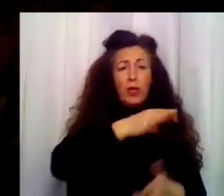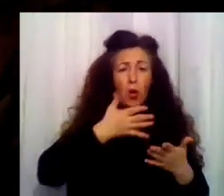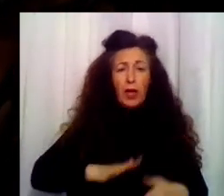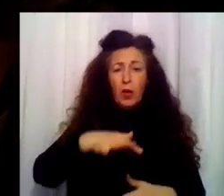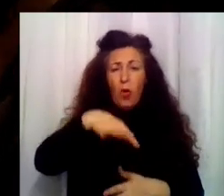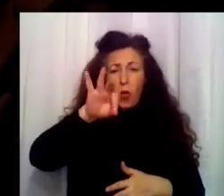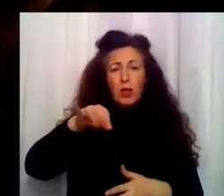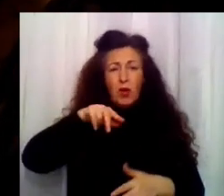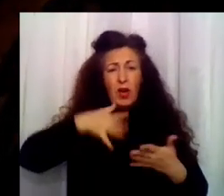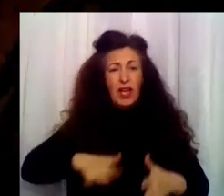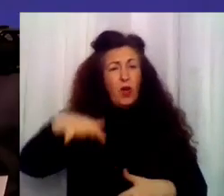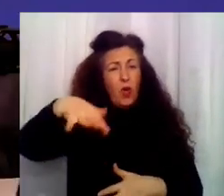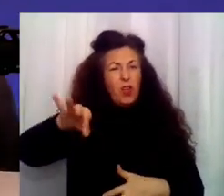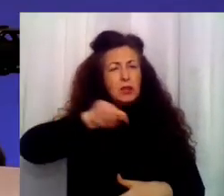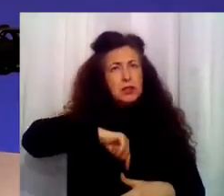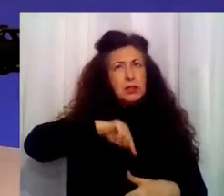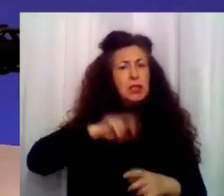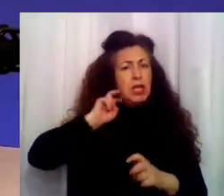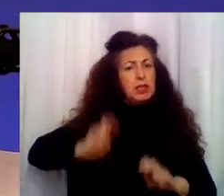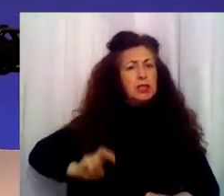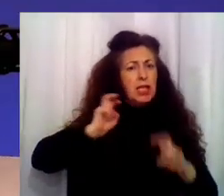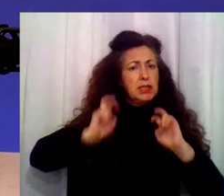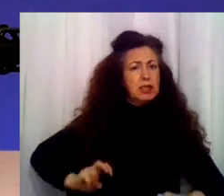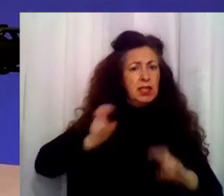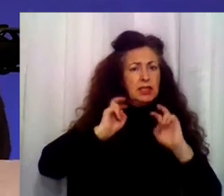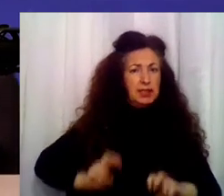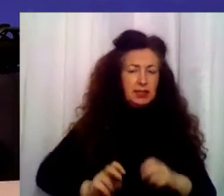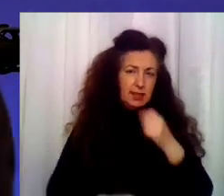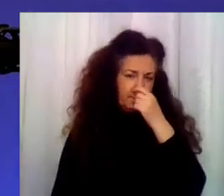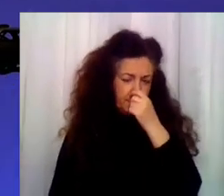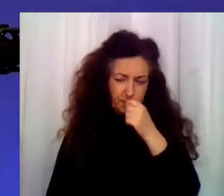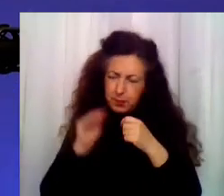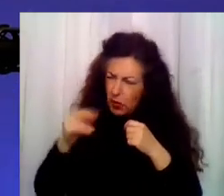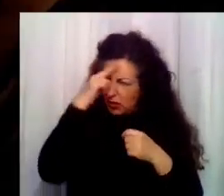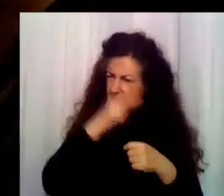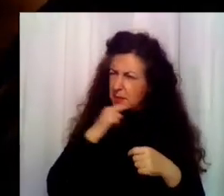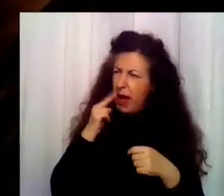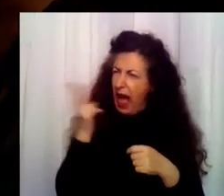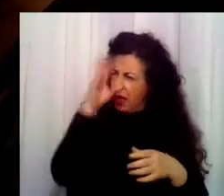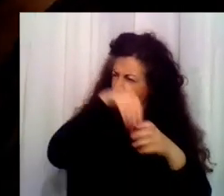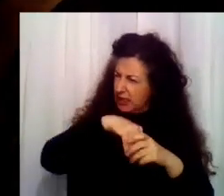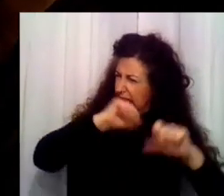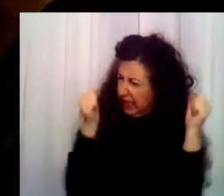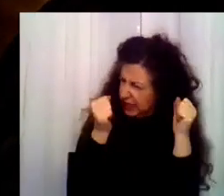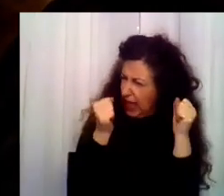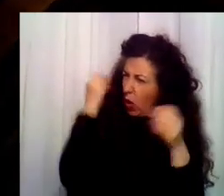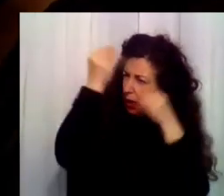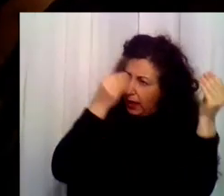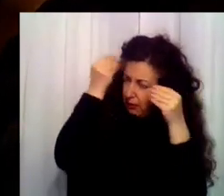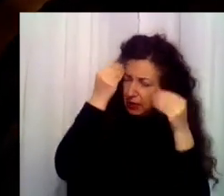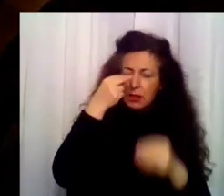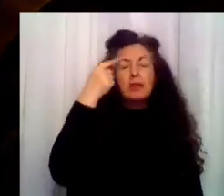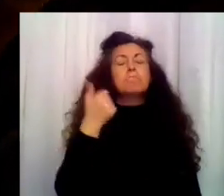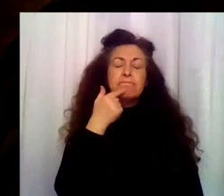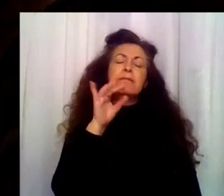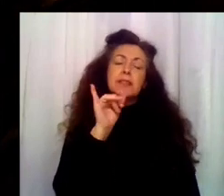sometidos a un estrés insoportable. Señor Carmona, ¿los padres internados reflexionan? Sí, a veces sí, y aceptan la realidad de sus